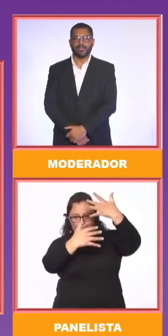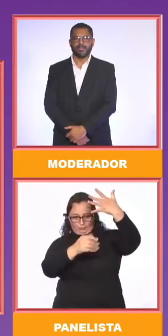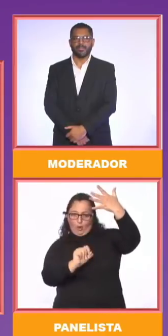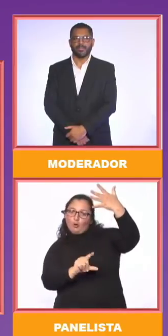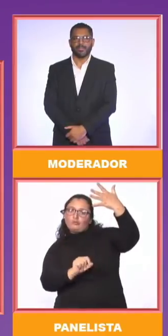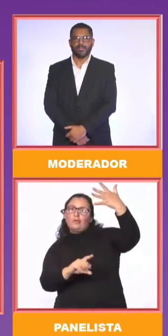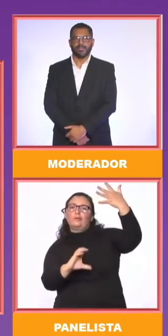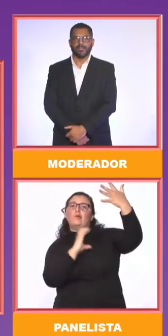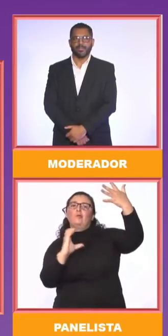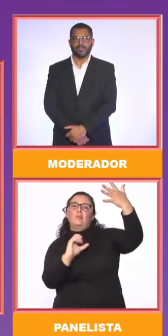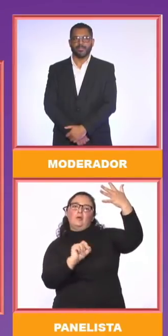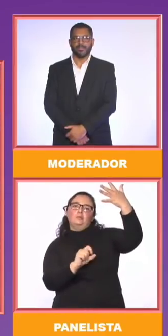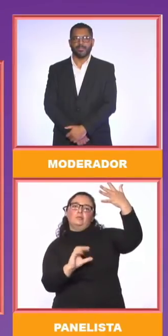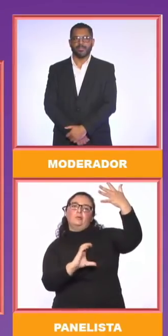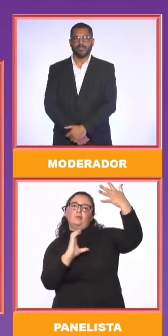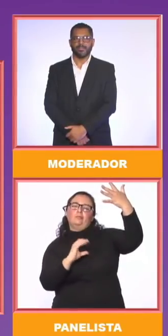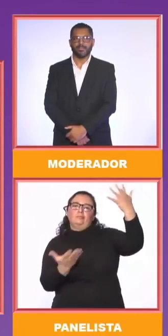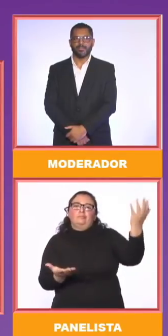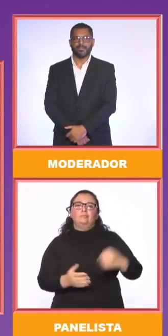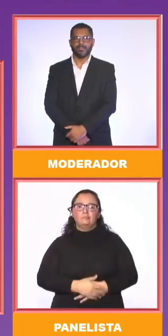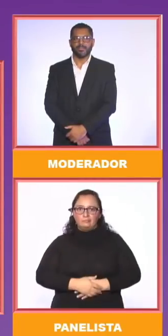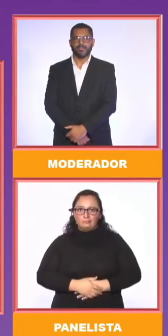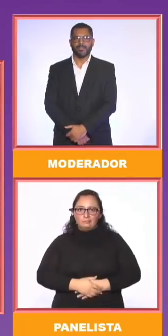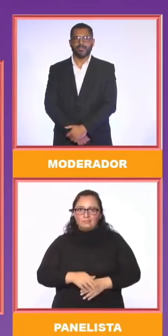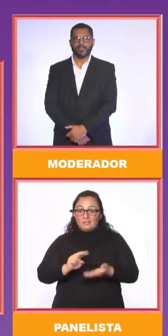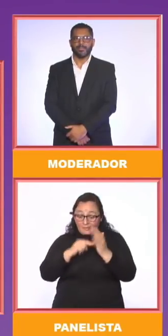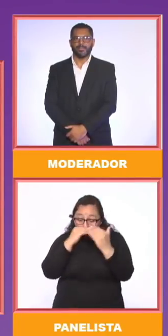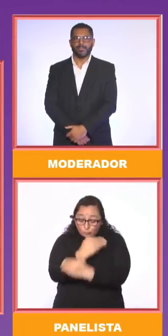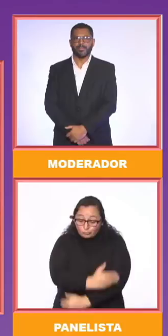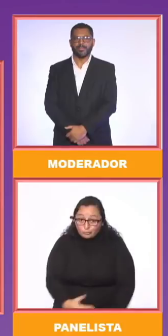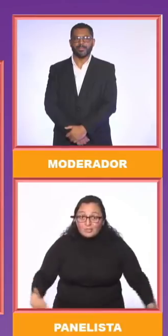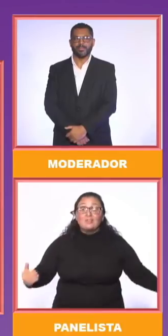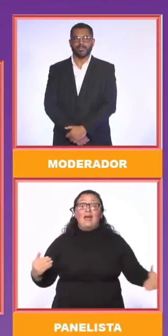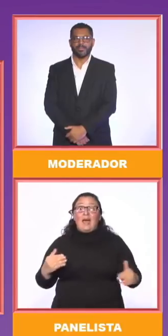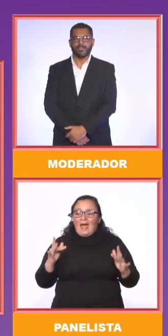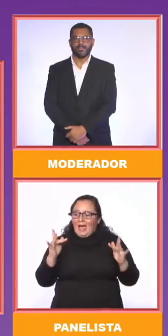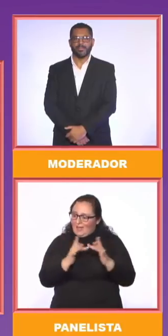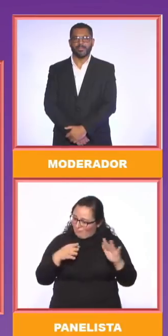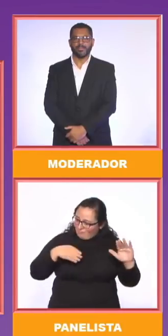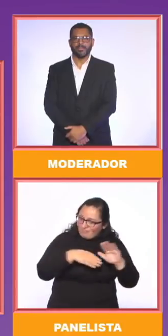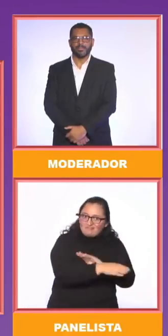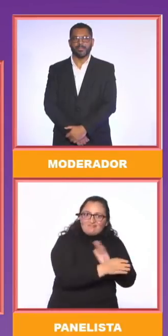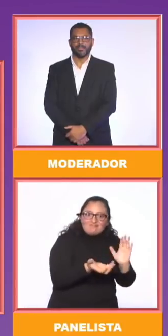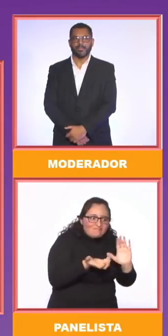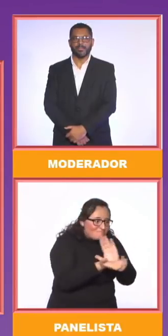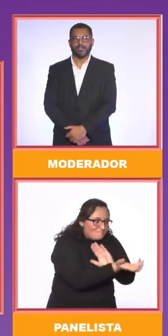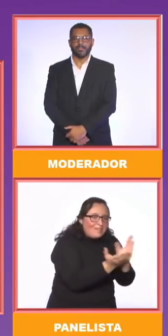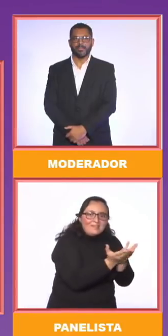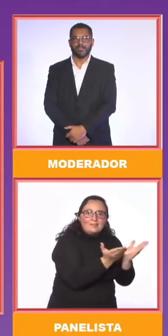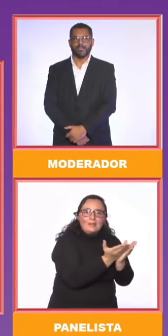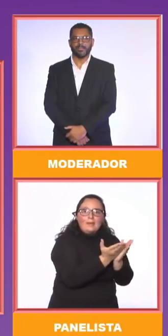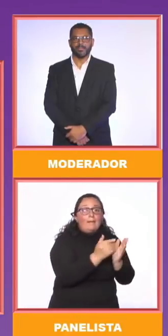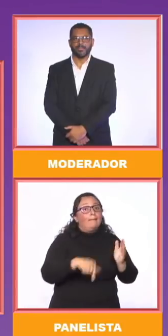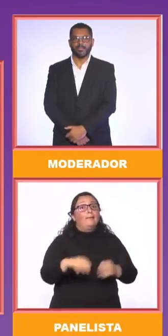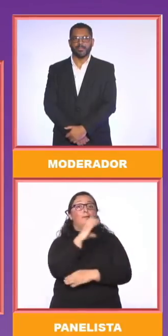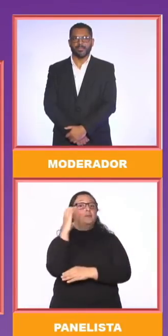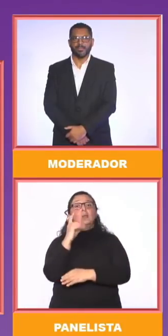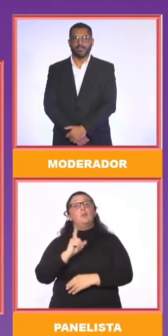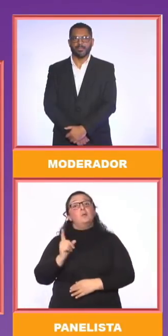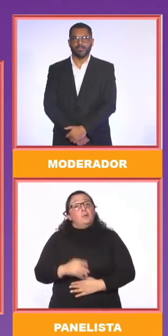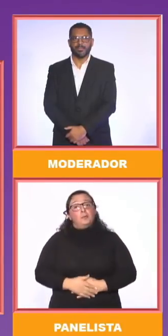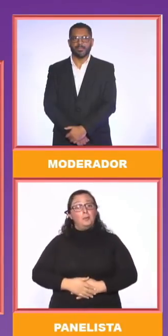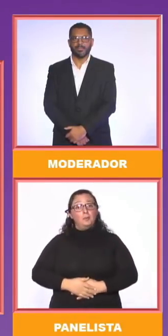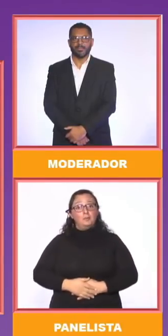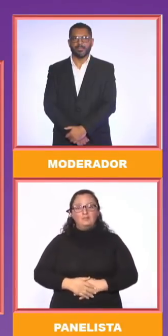deberían ir. El Estado viola la ley. La ley dice que todo niño tiene que tener tres años de